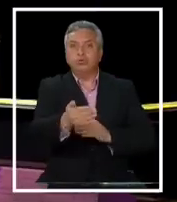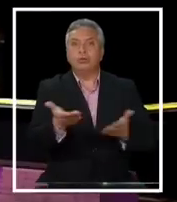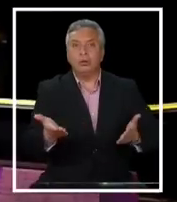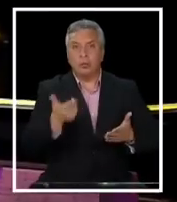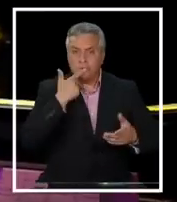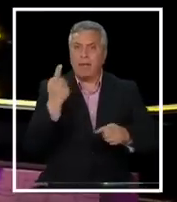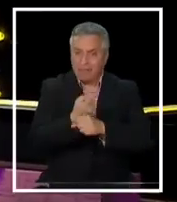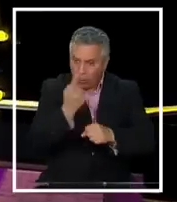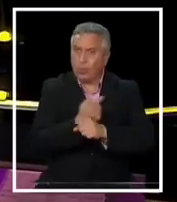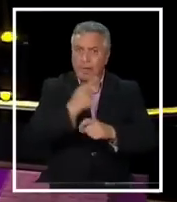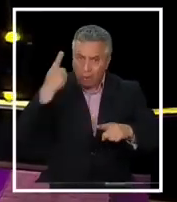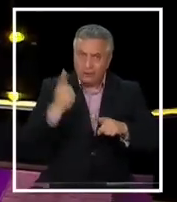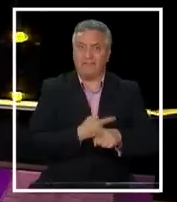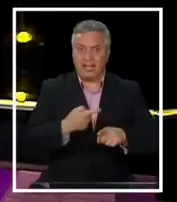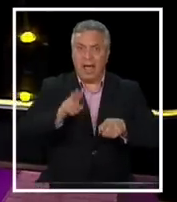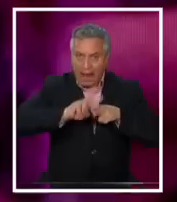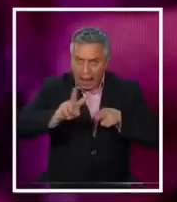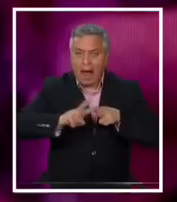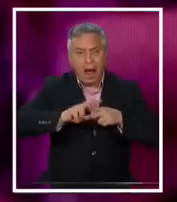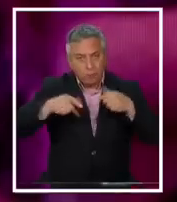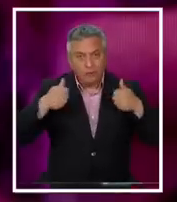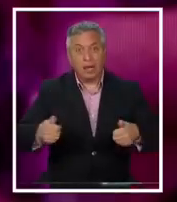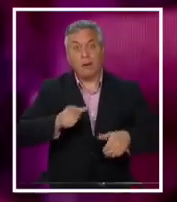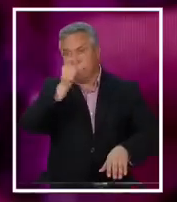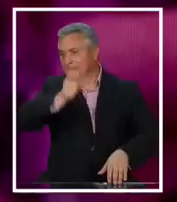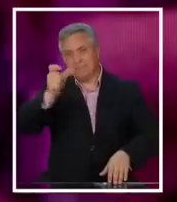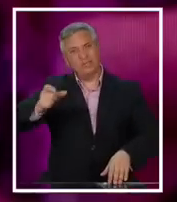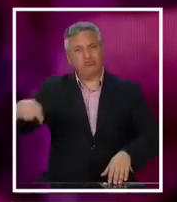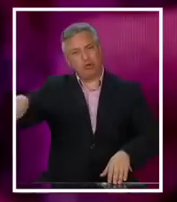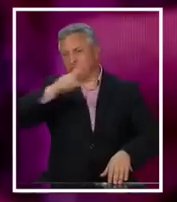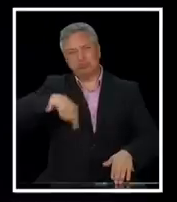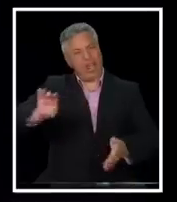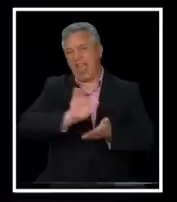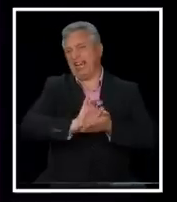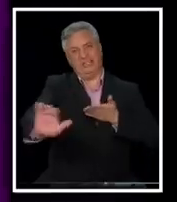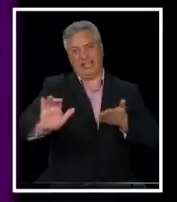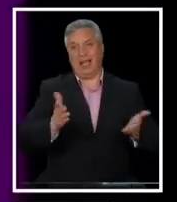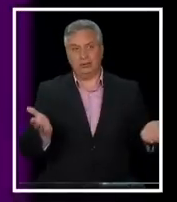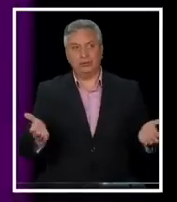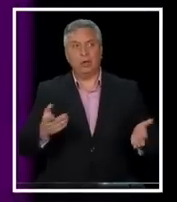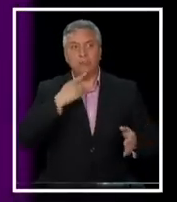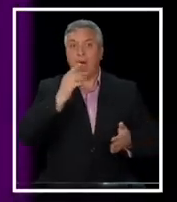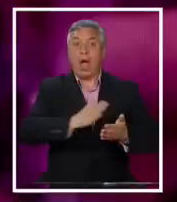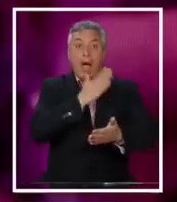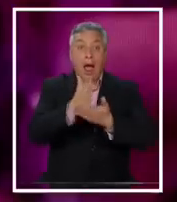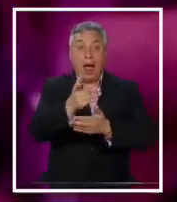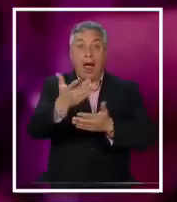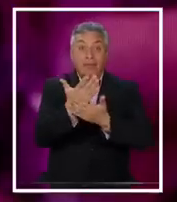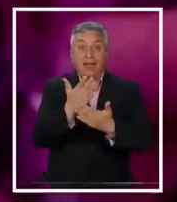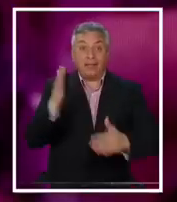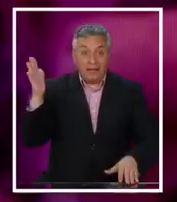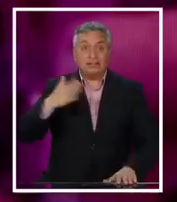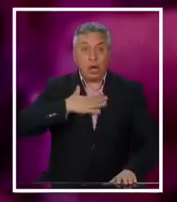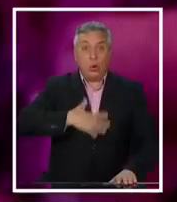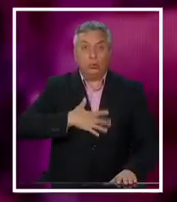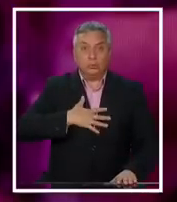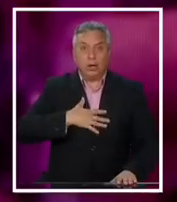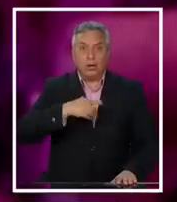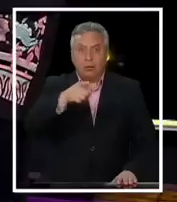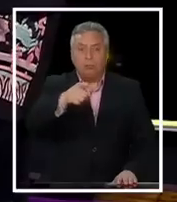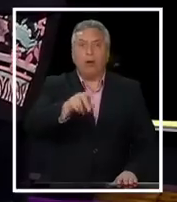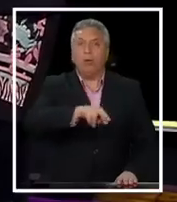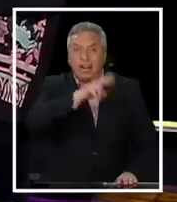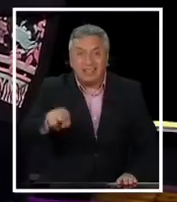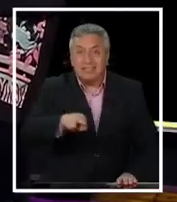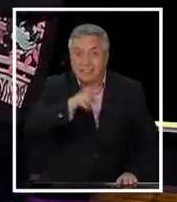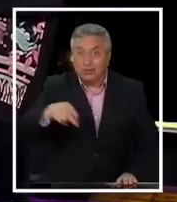Discutamos de nuevo. Hagámoslo bien porque la ciudadanía va a rechazar. Hagámoslo bien hasta que a la derecha le guste. Yo no estoy de acuerdo. no soy de la derecha, Paulina? ¿Insistes